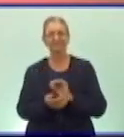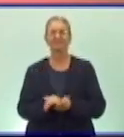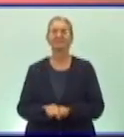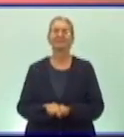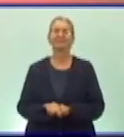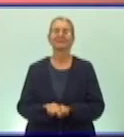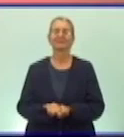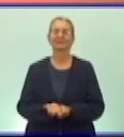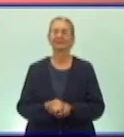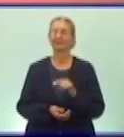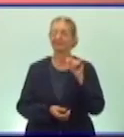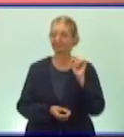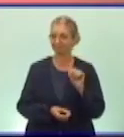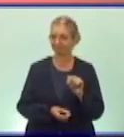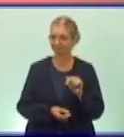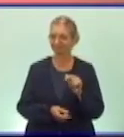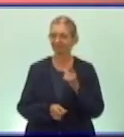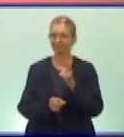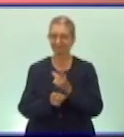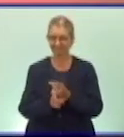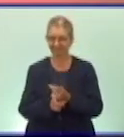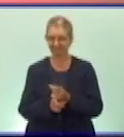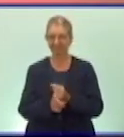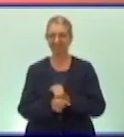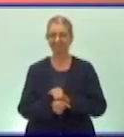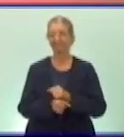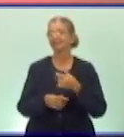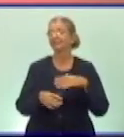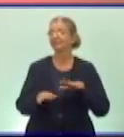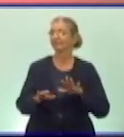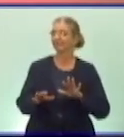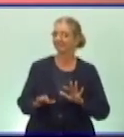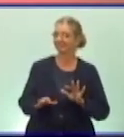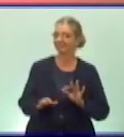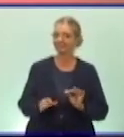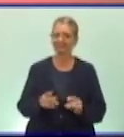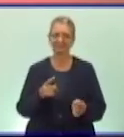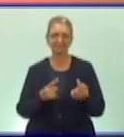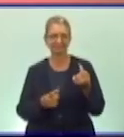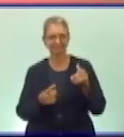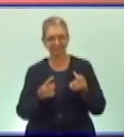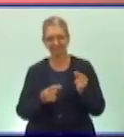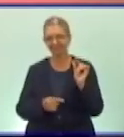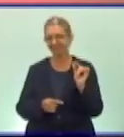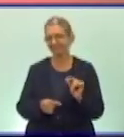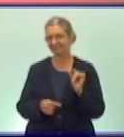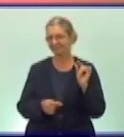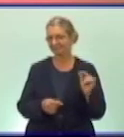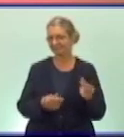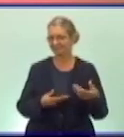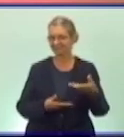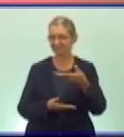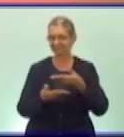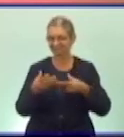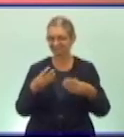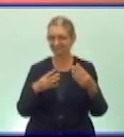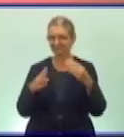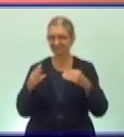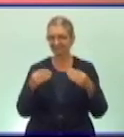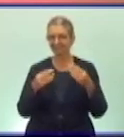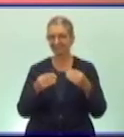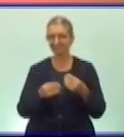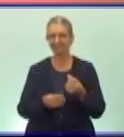En esta ocasión, tal vez algunas de las personas que se comunicaron con